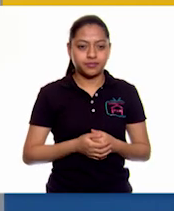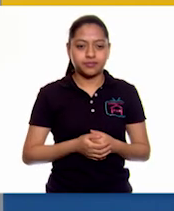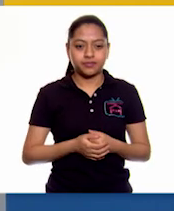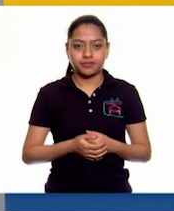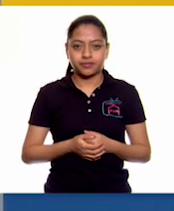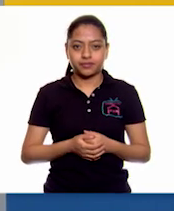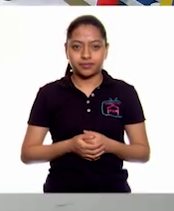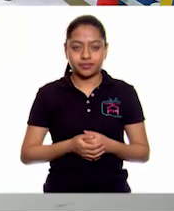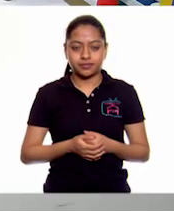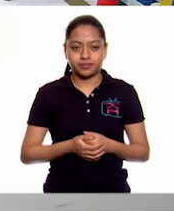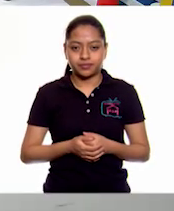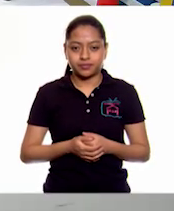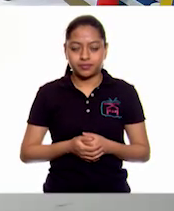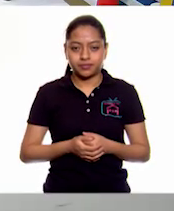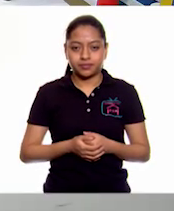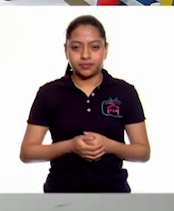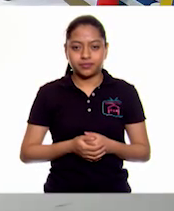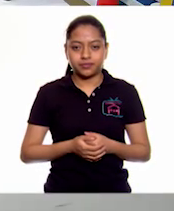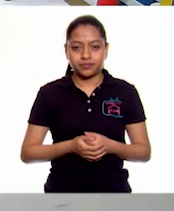A ver, vamos a ver.